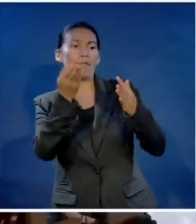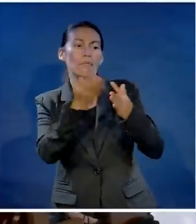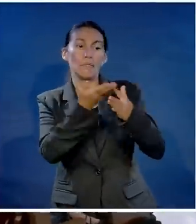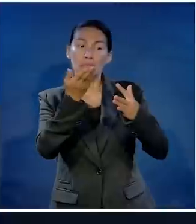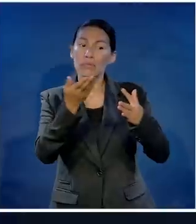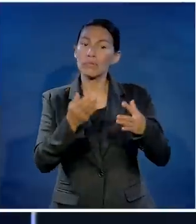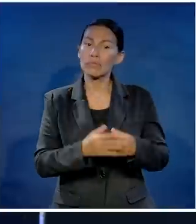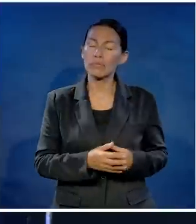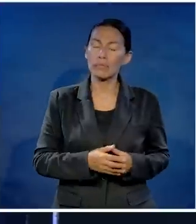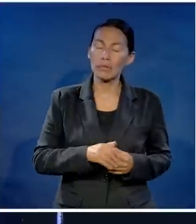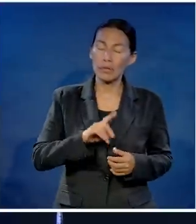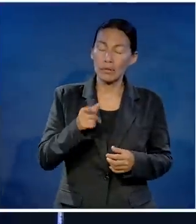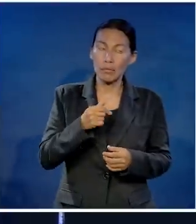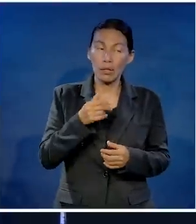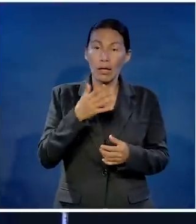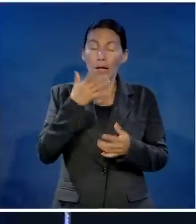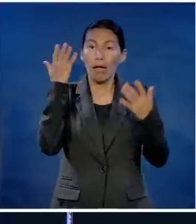mató.